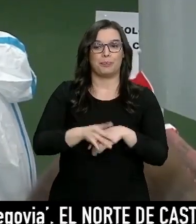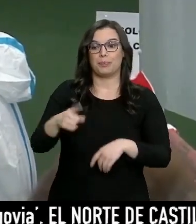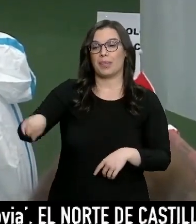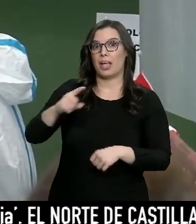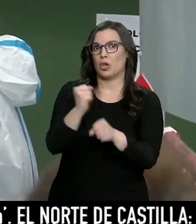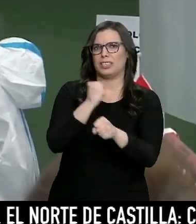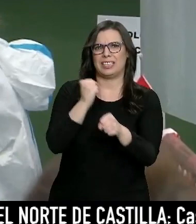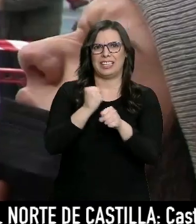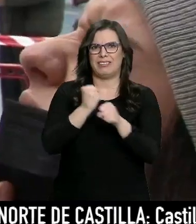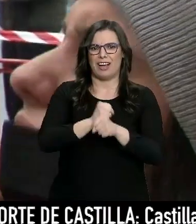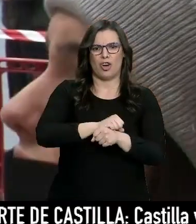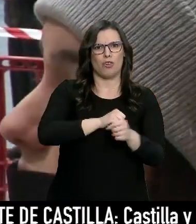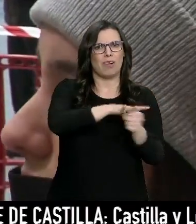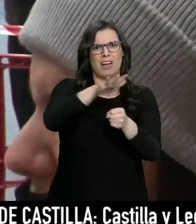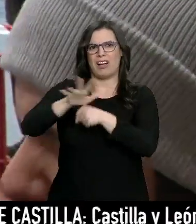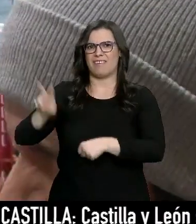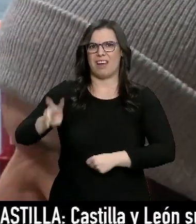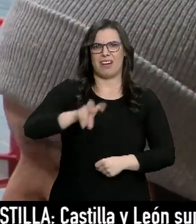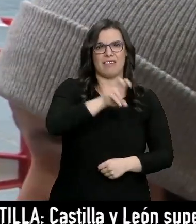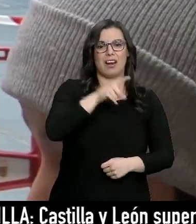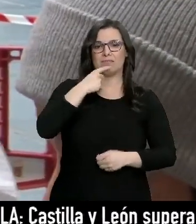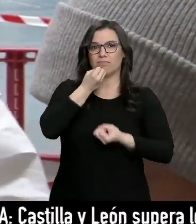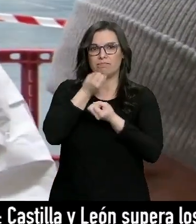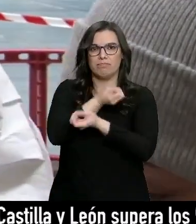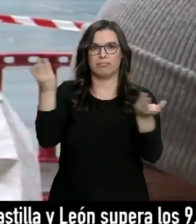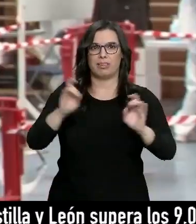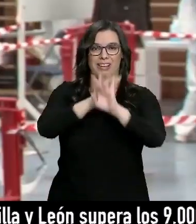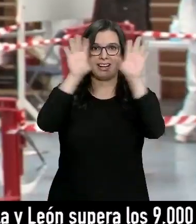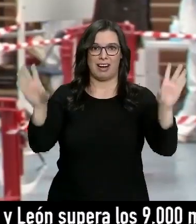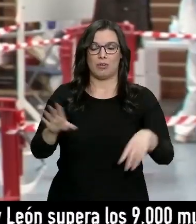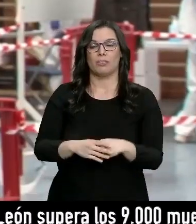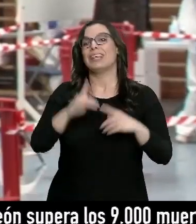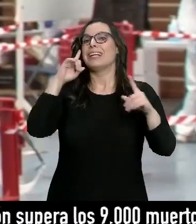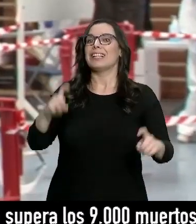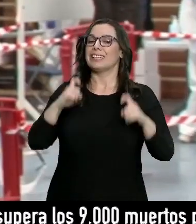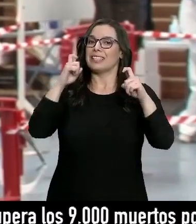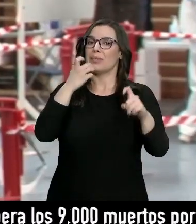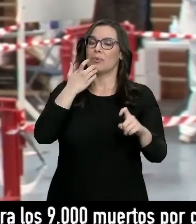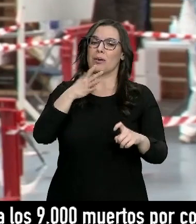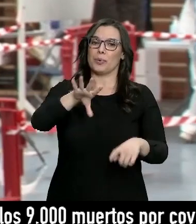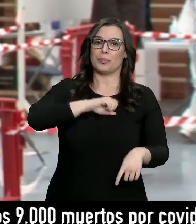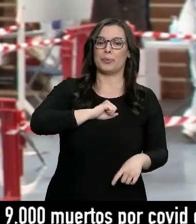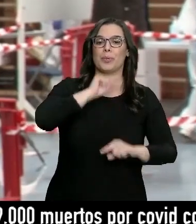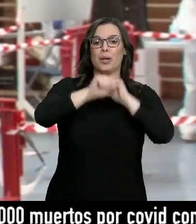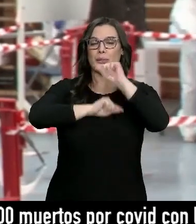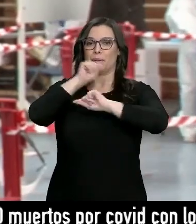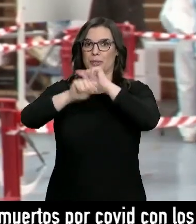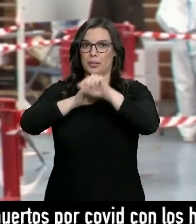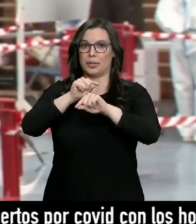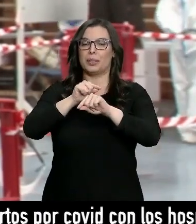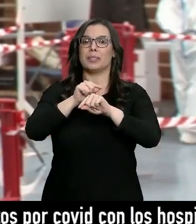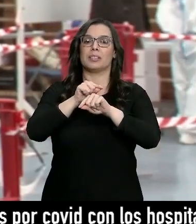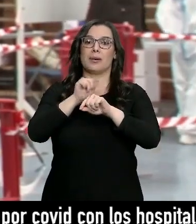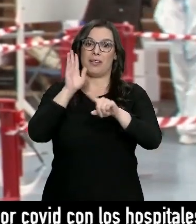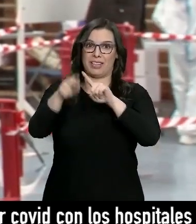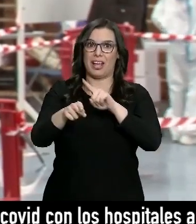trabajadoras todoterreno y tienen un mensaje claro para la población. Intentar evitar contagiarse